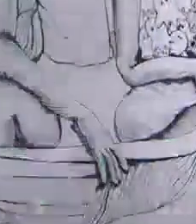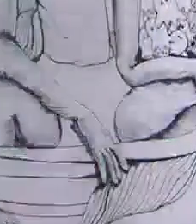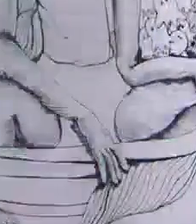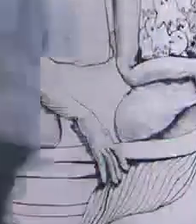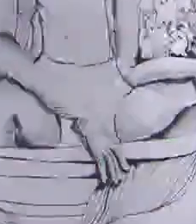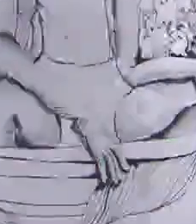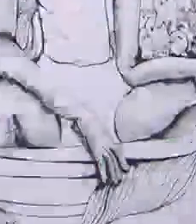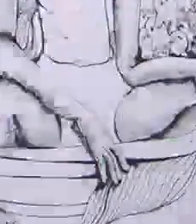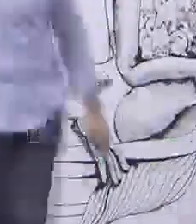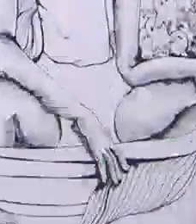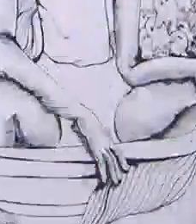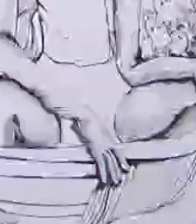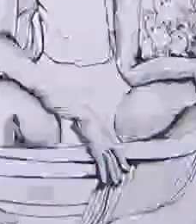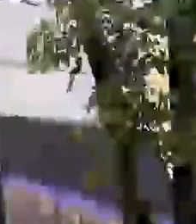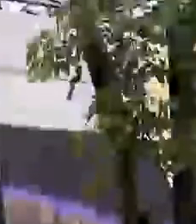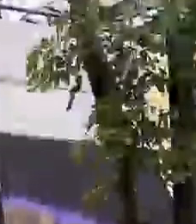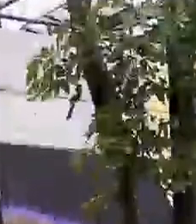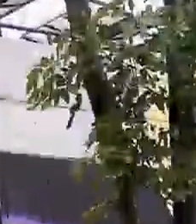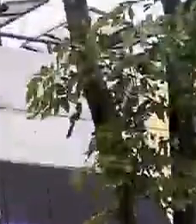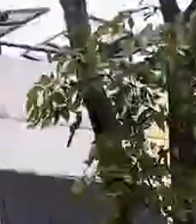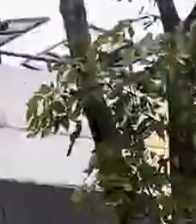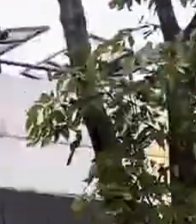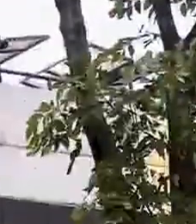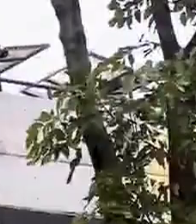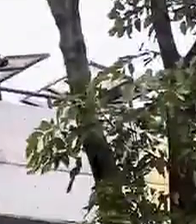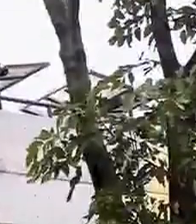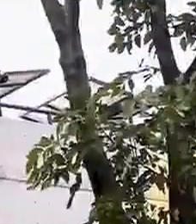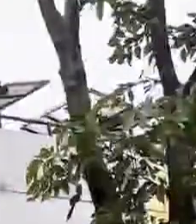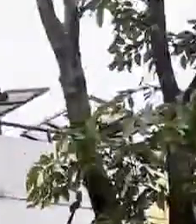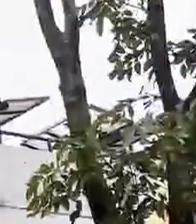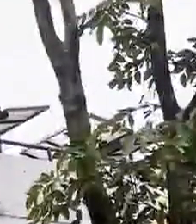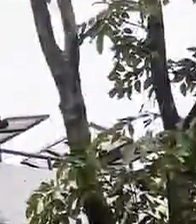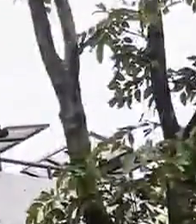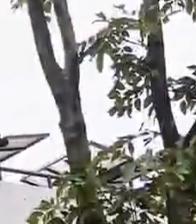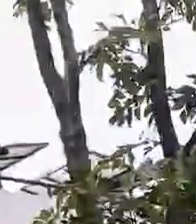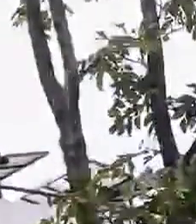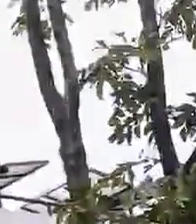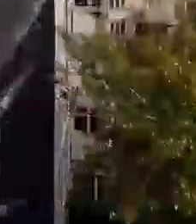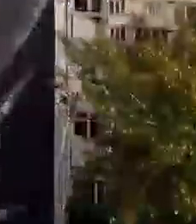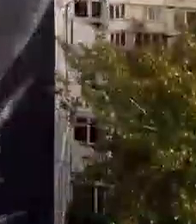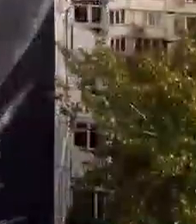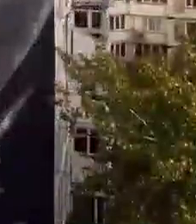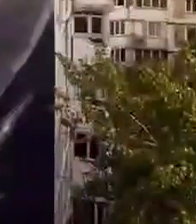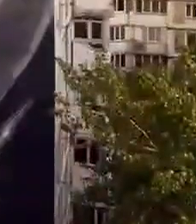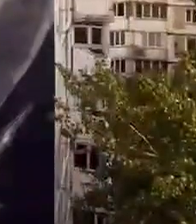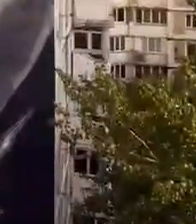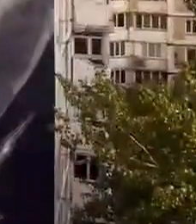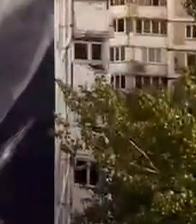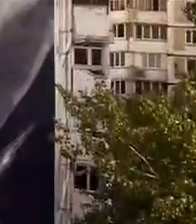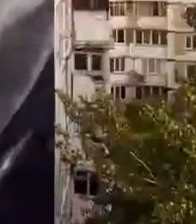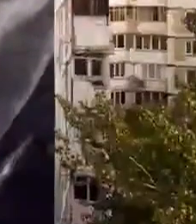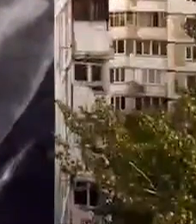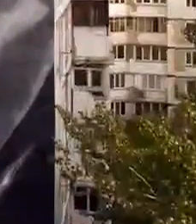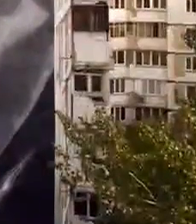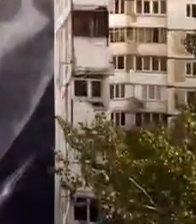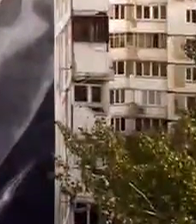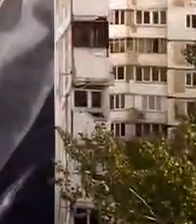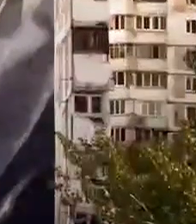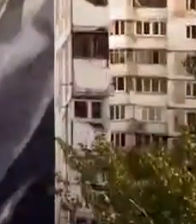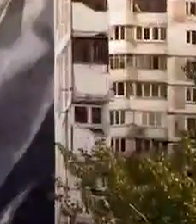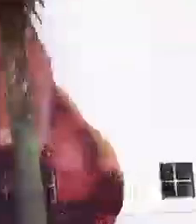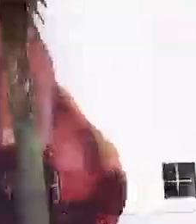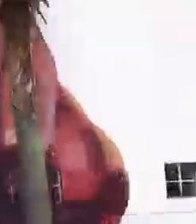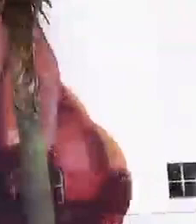estoy conectada con quien soy con mis raíces entonces pues me encanta mi país y cuando estoy